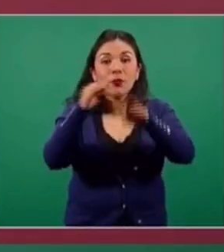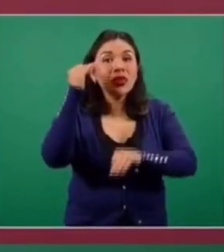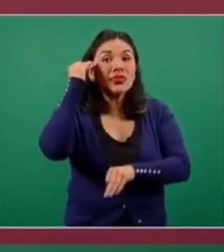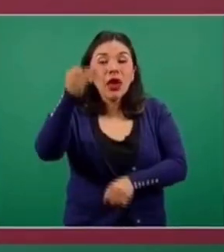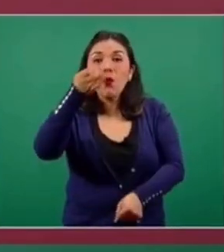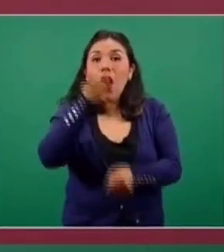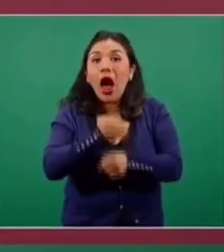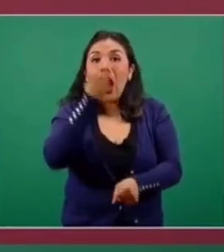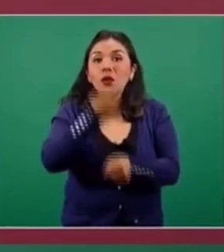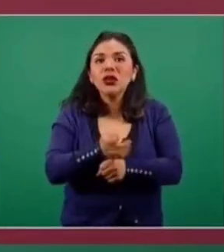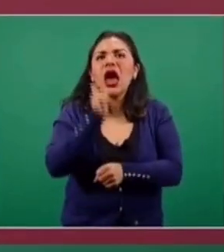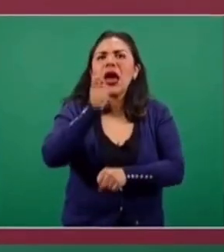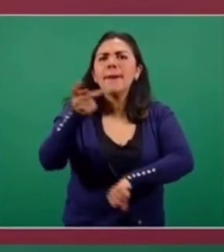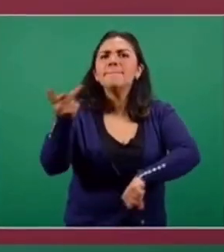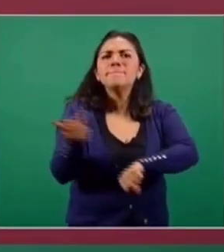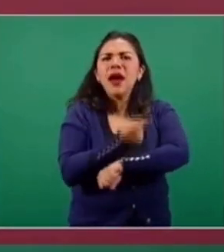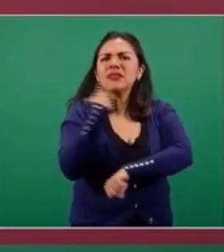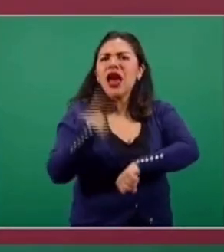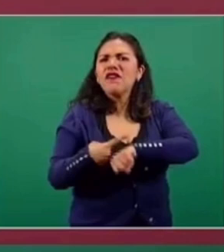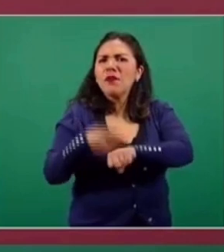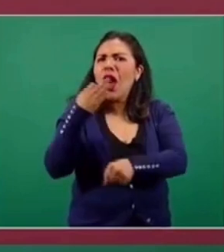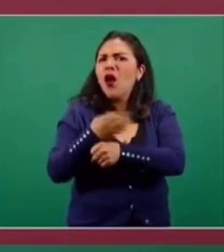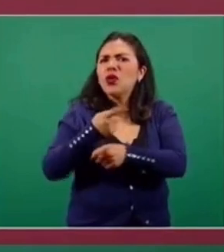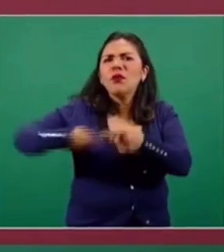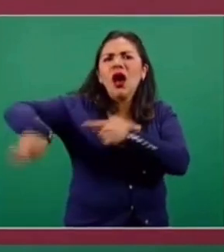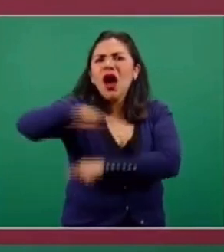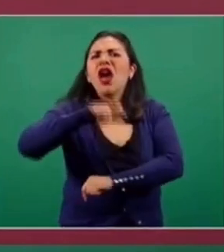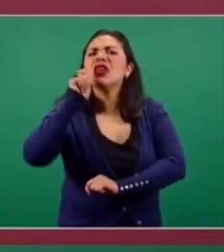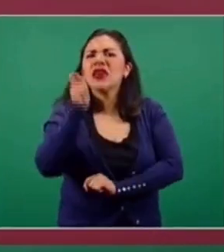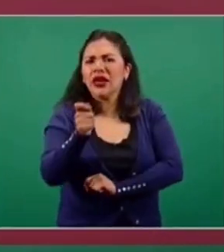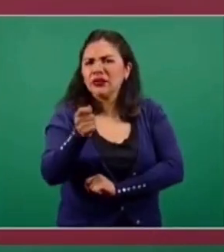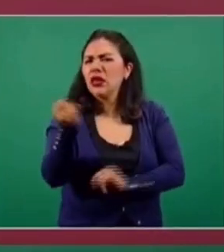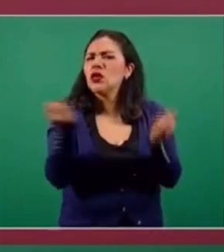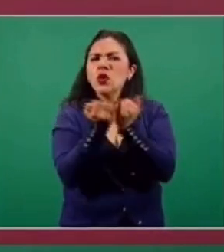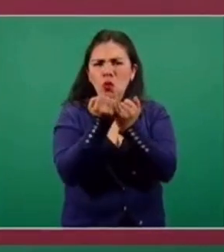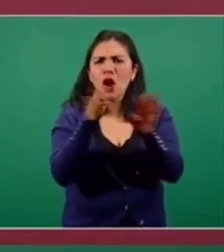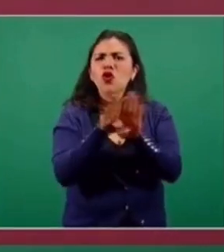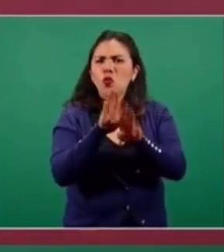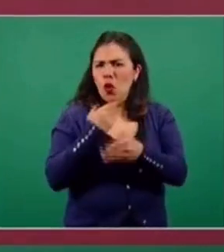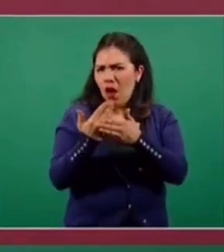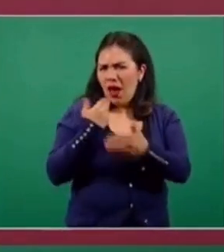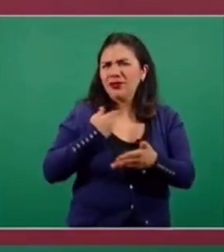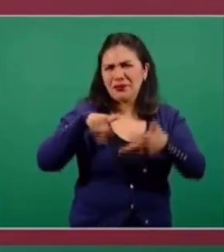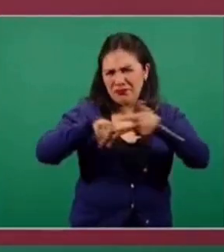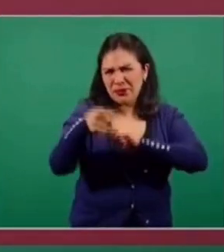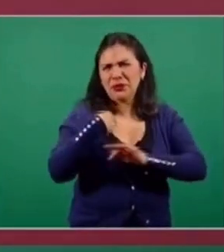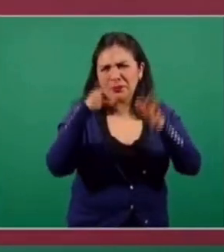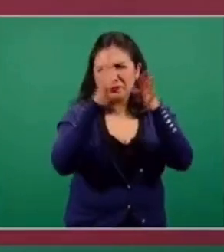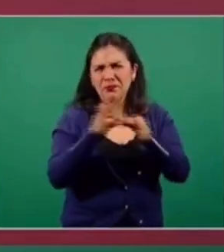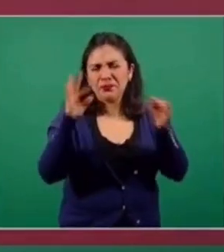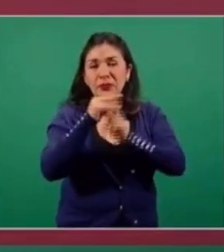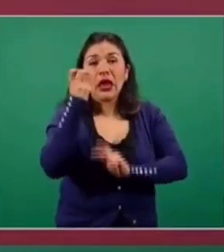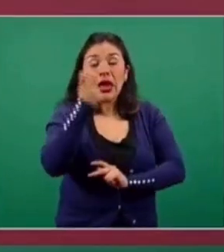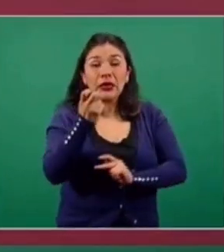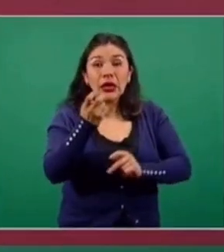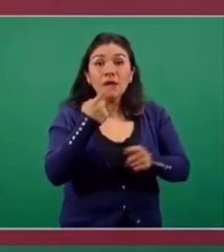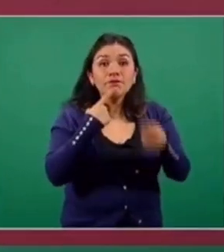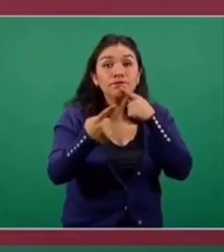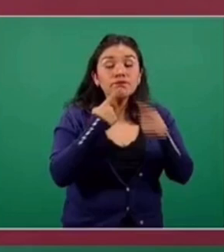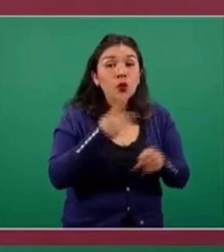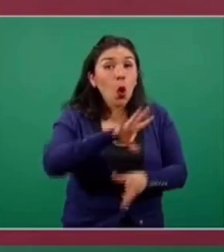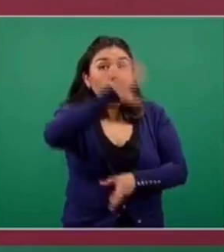real de lo que va ocurriendo con la epidemia. Desde luego, como lo hemos advertido desde el inicio de esta epidemia, son estadísticas